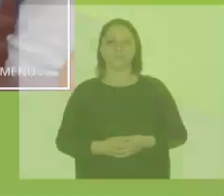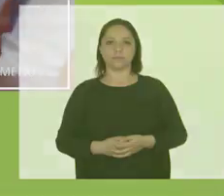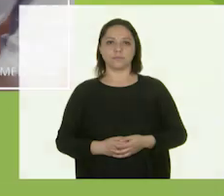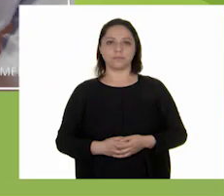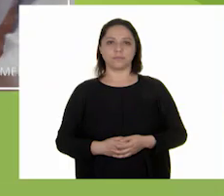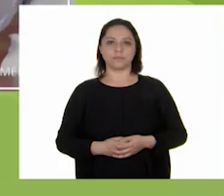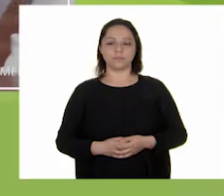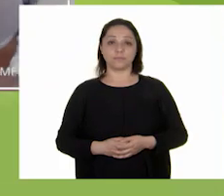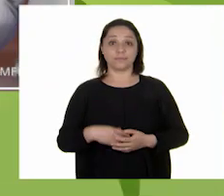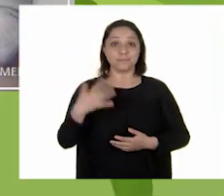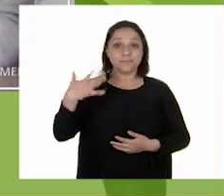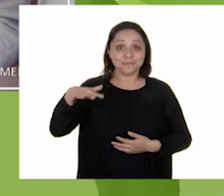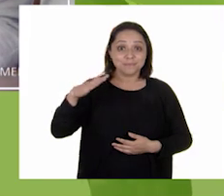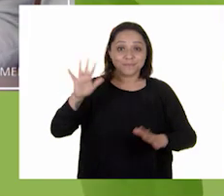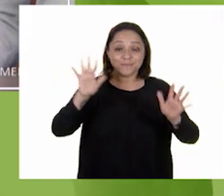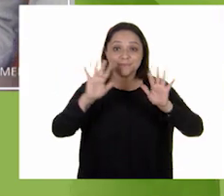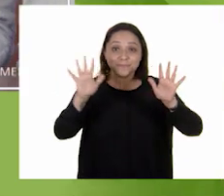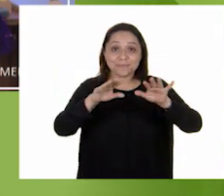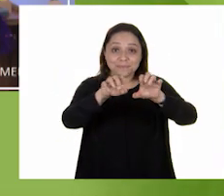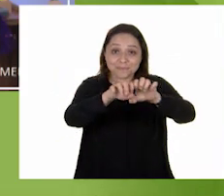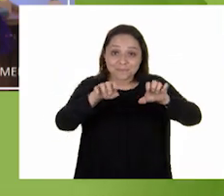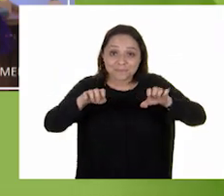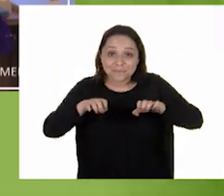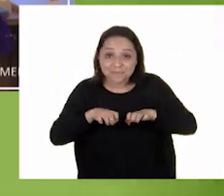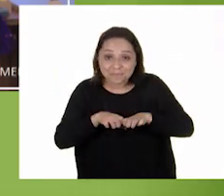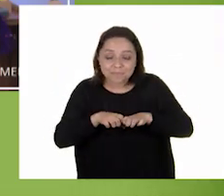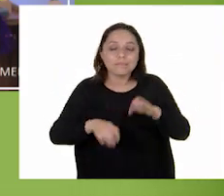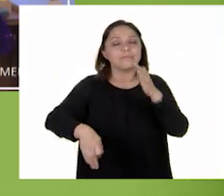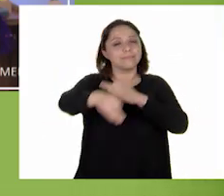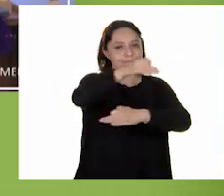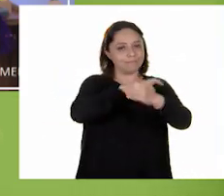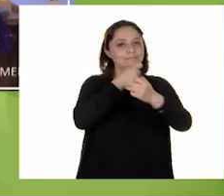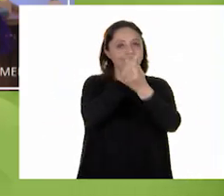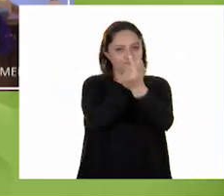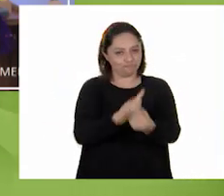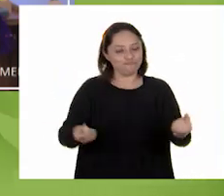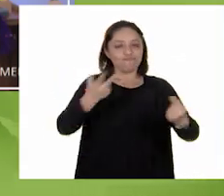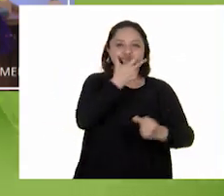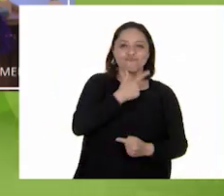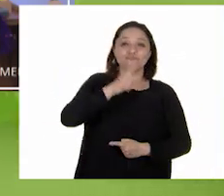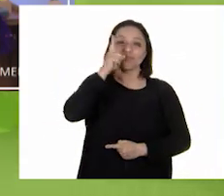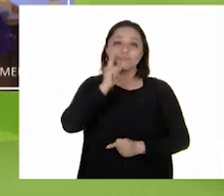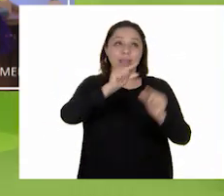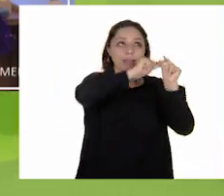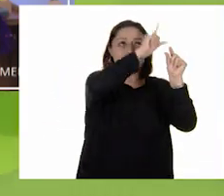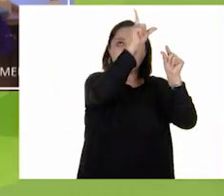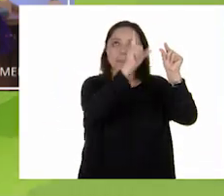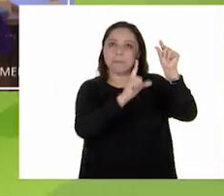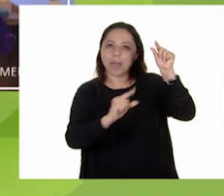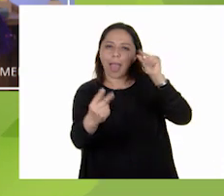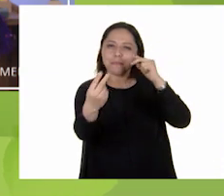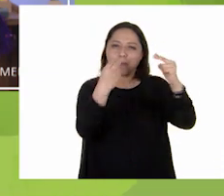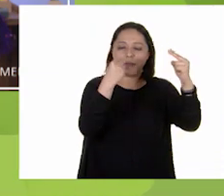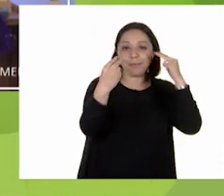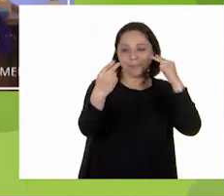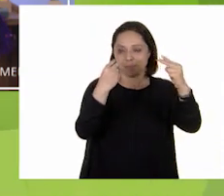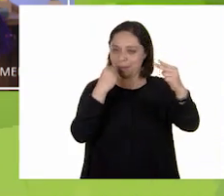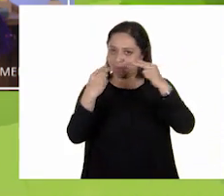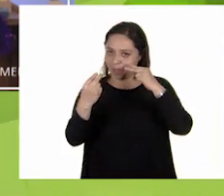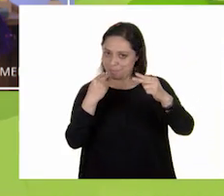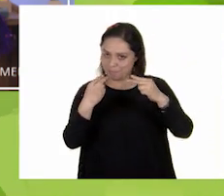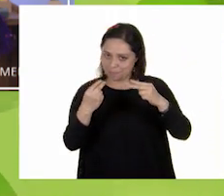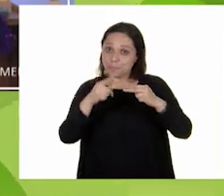¡Oh, Folafa! ¡Hola, equipo! Gracias a todas las niñas y los niños de todo el país que han visto este programa y que nos han